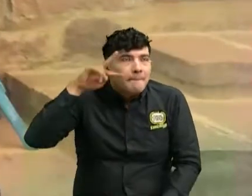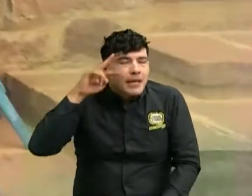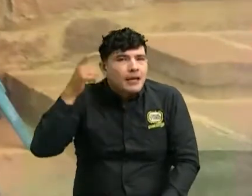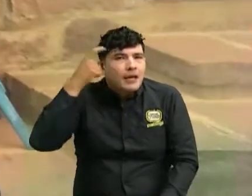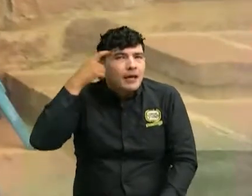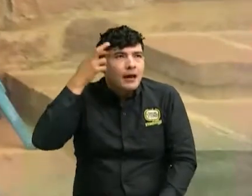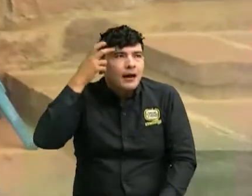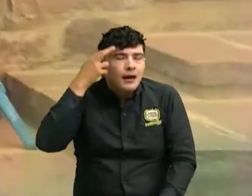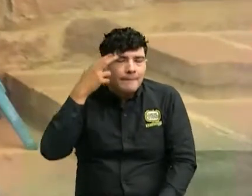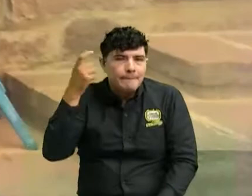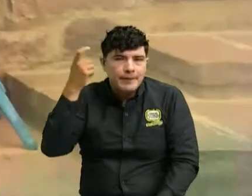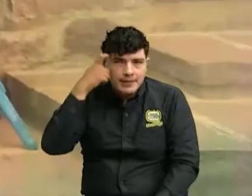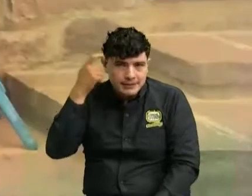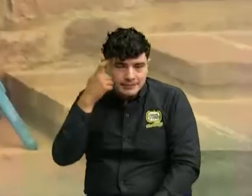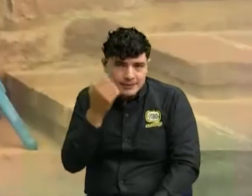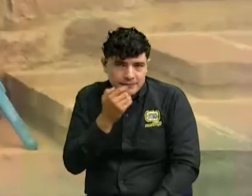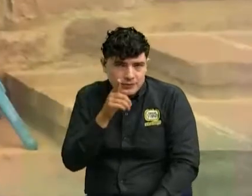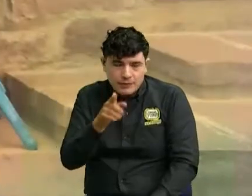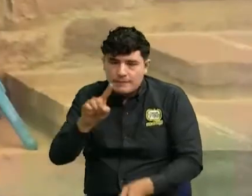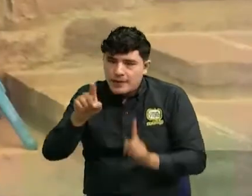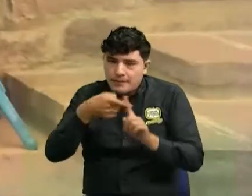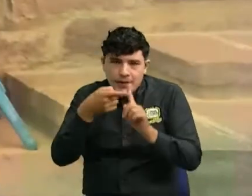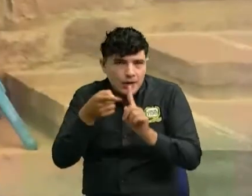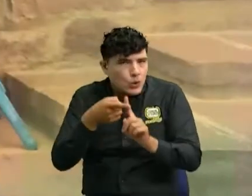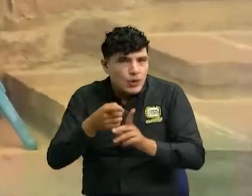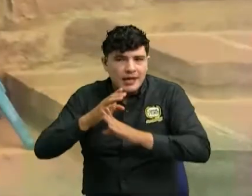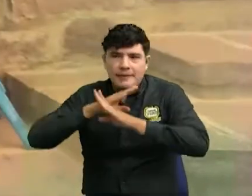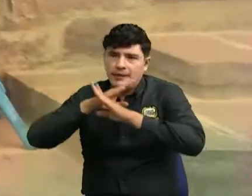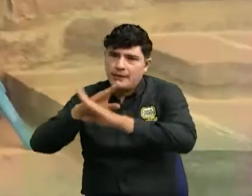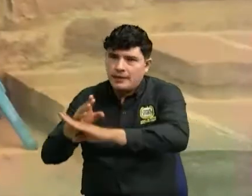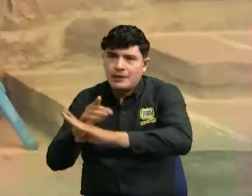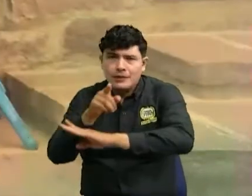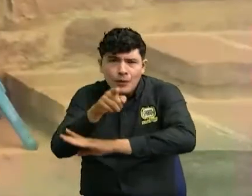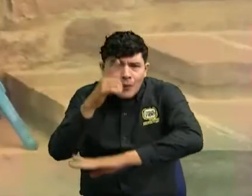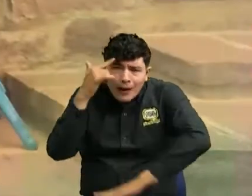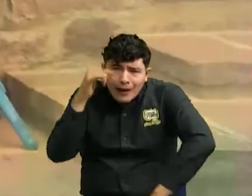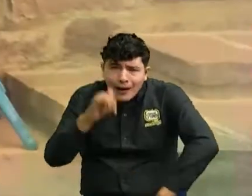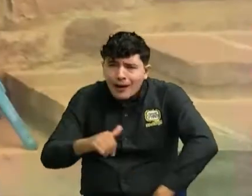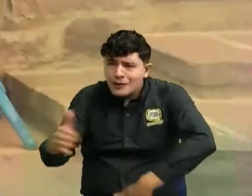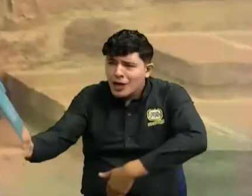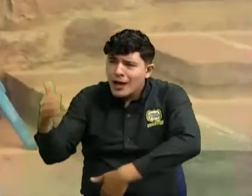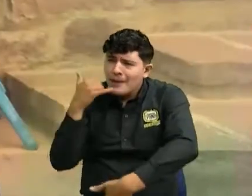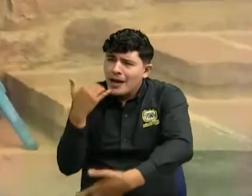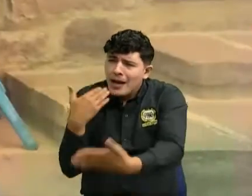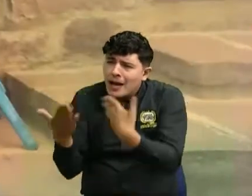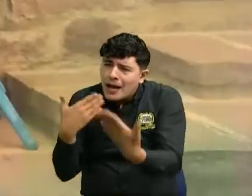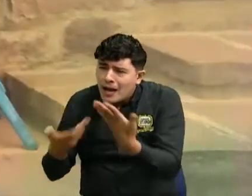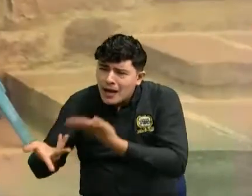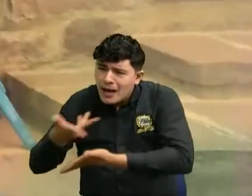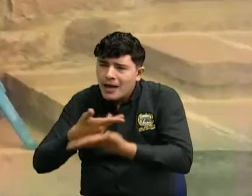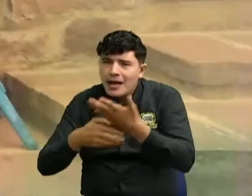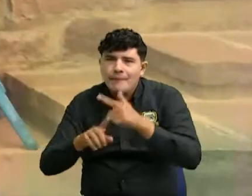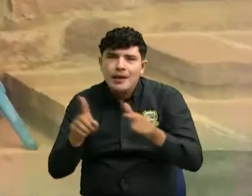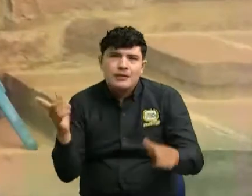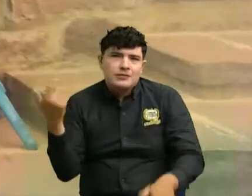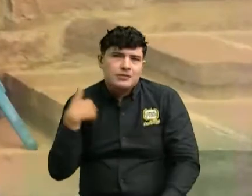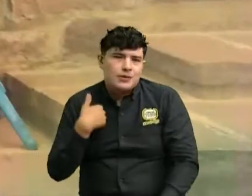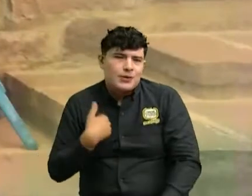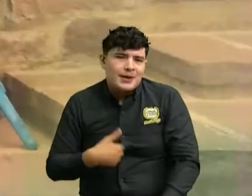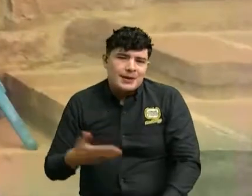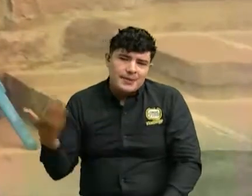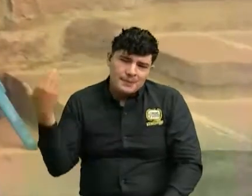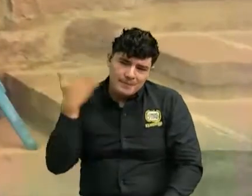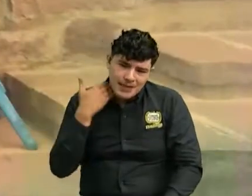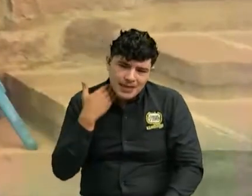pues hay que primero ser prevenidos no creer no confiar pero si ya caí pues por lo menos